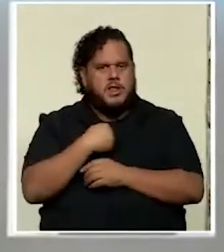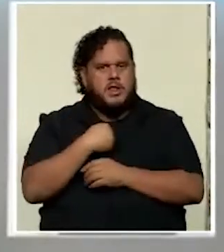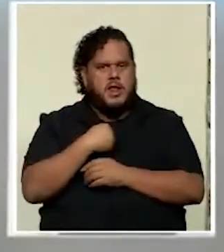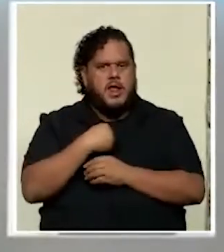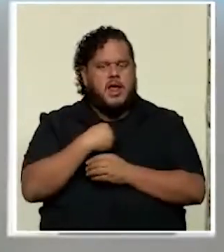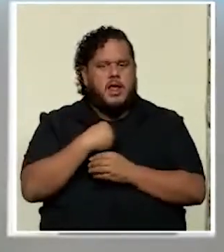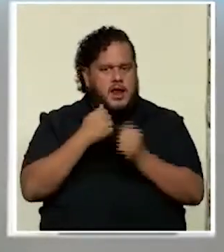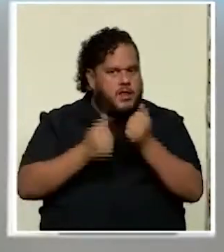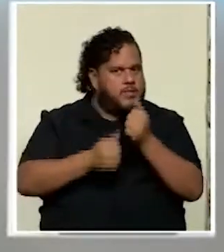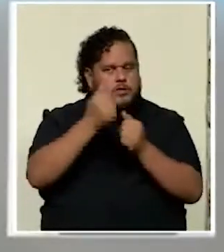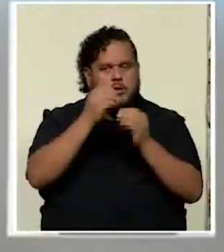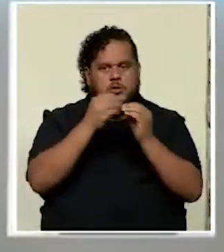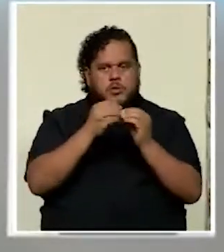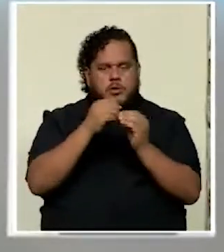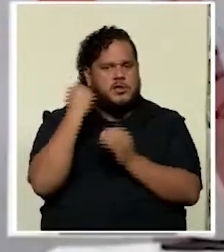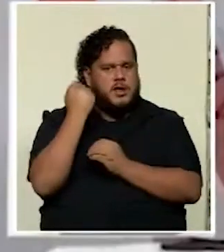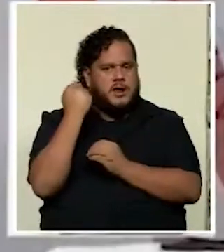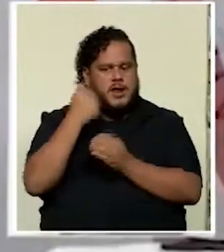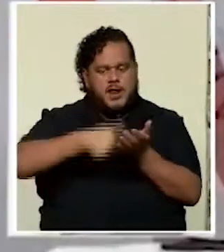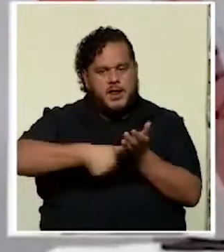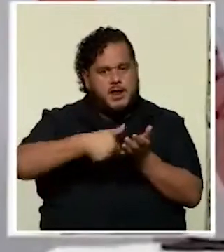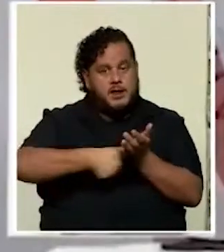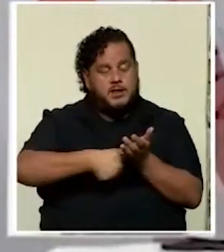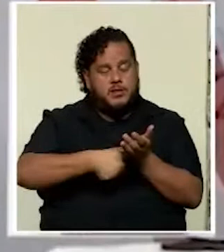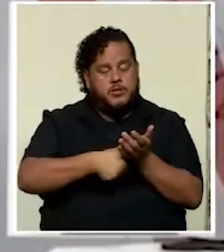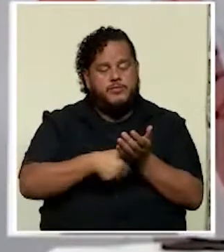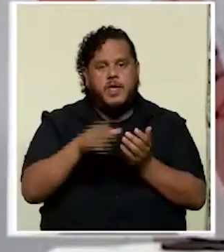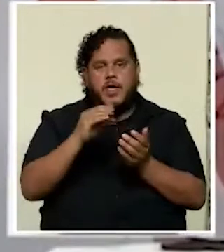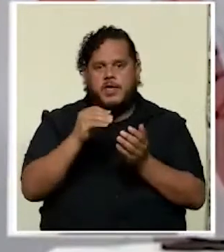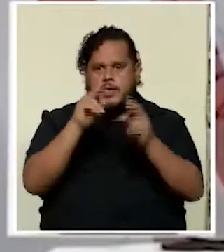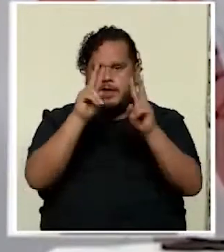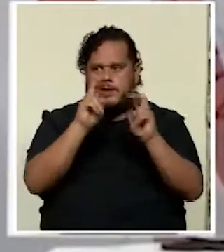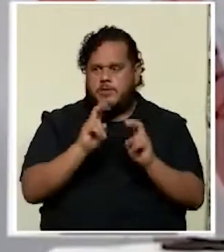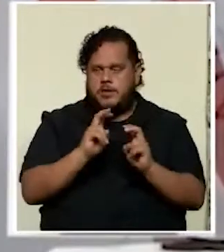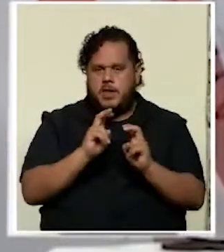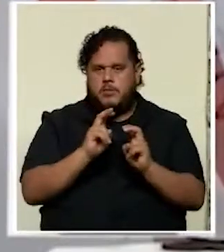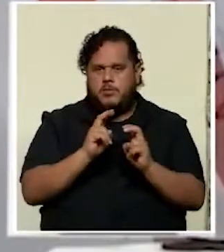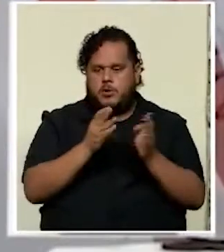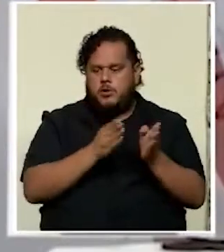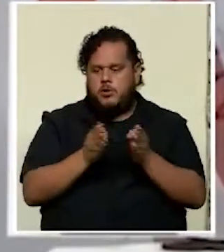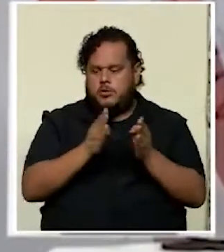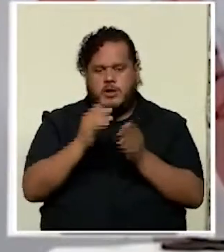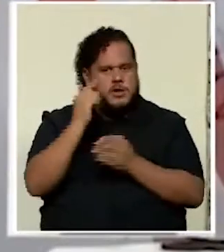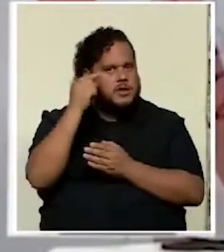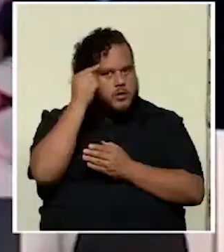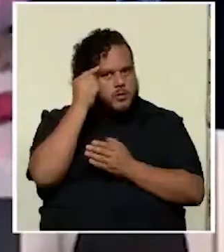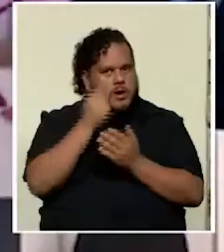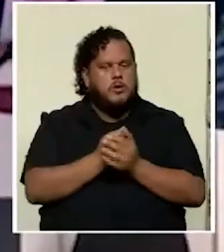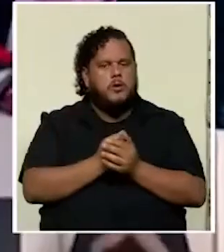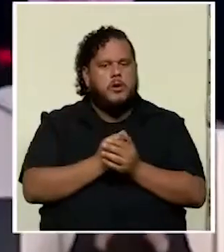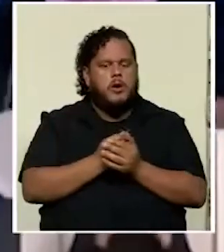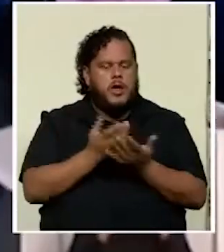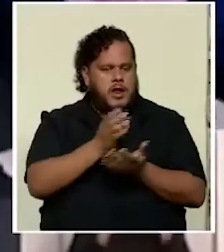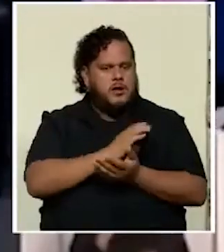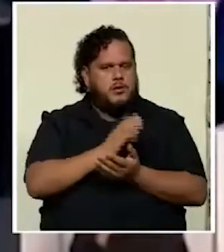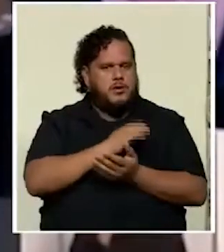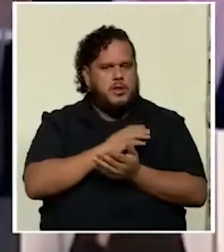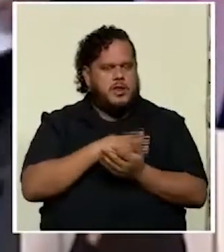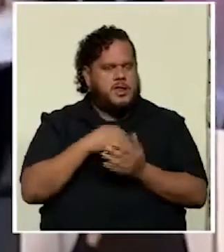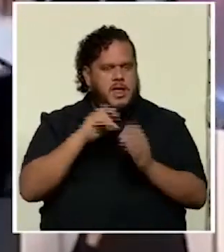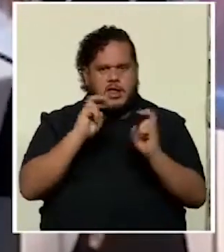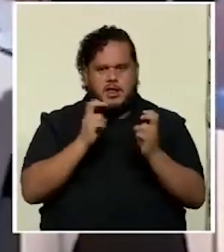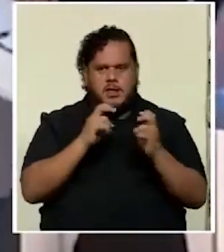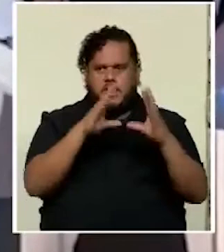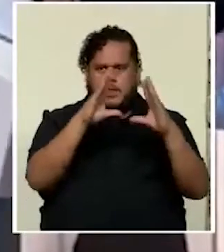mayores posibilidades de ganar en la elección y revisamos sus planes de gobierno la conclusión es que el tema del apagón